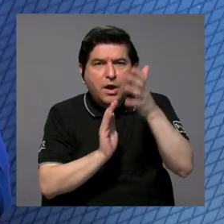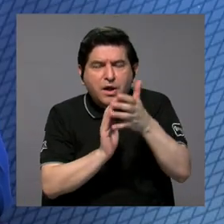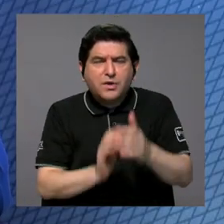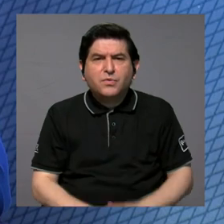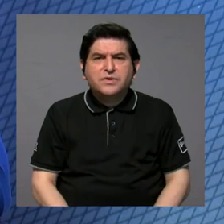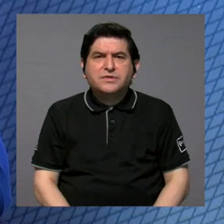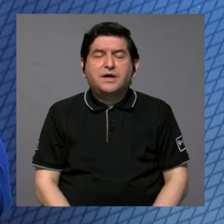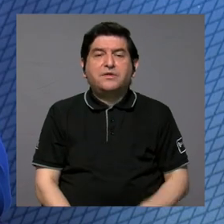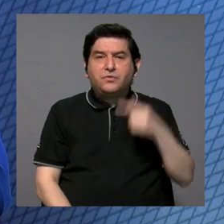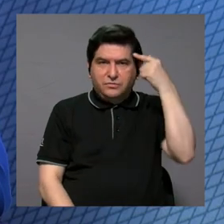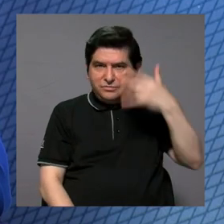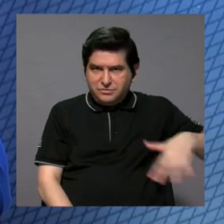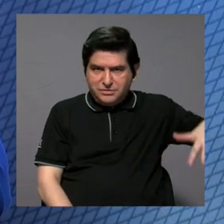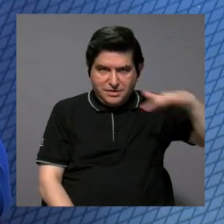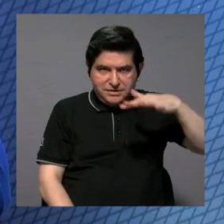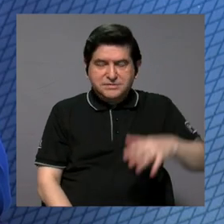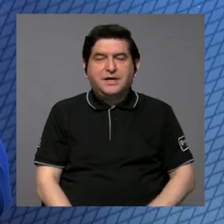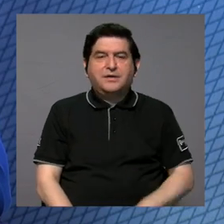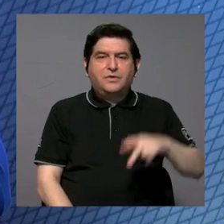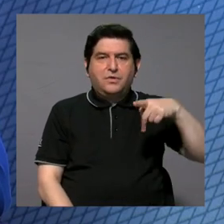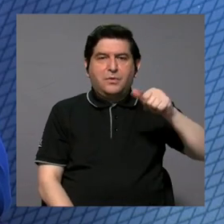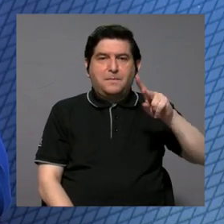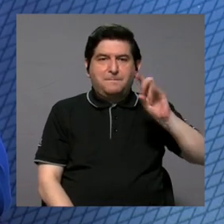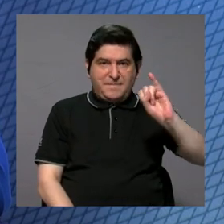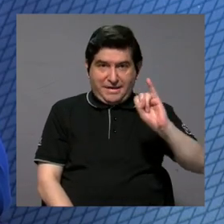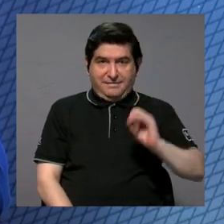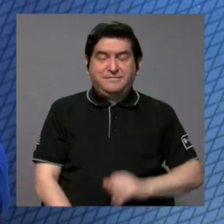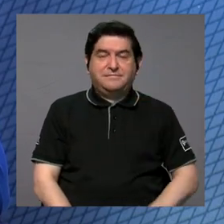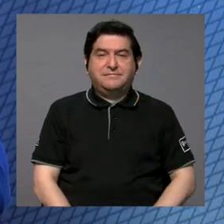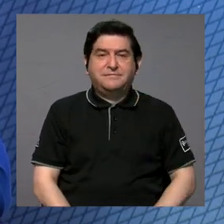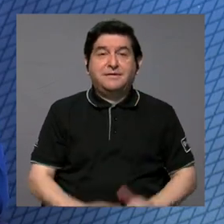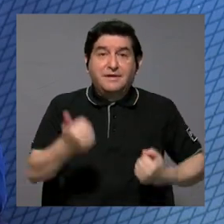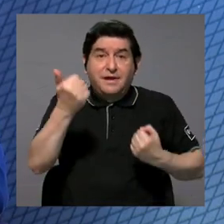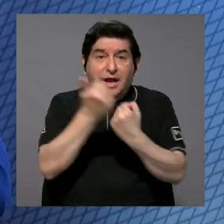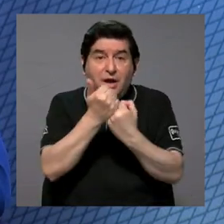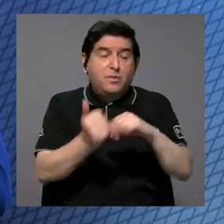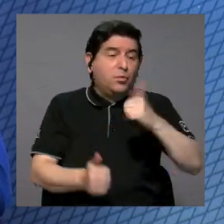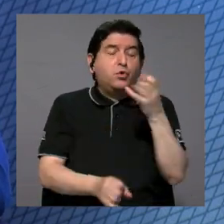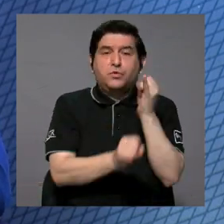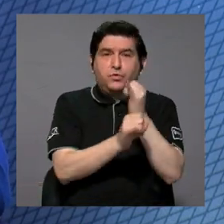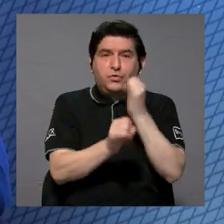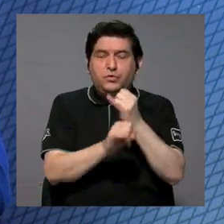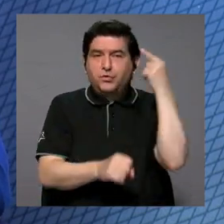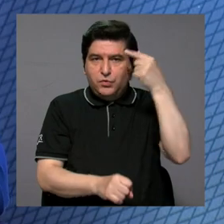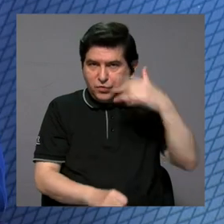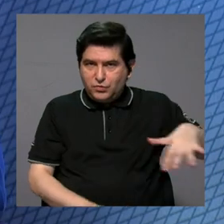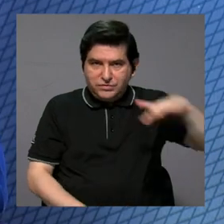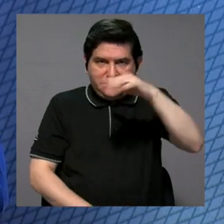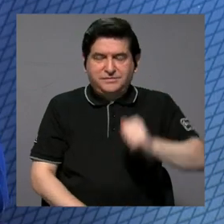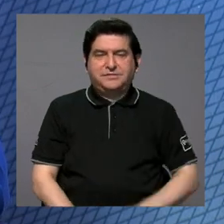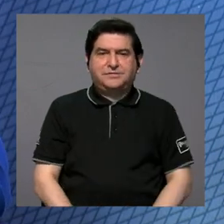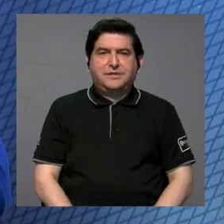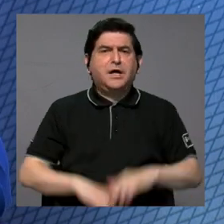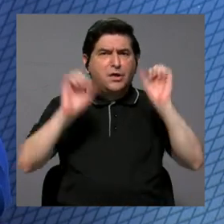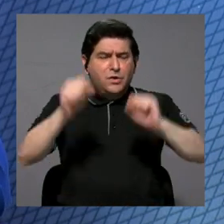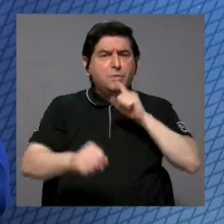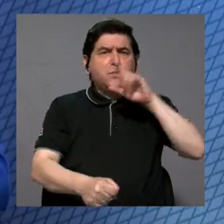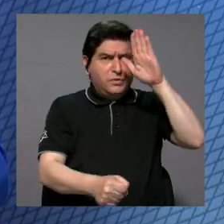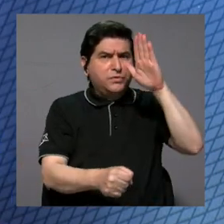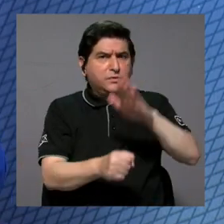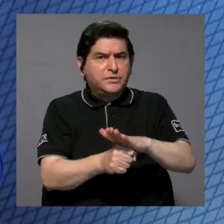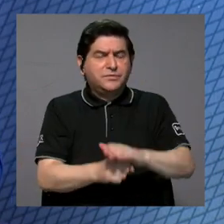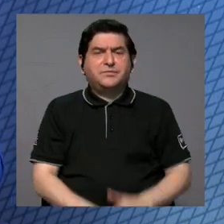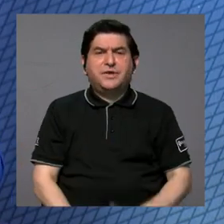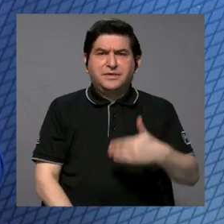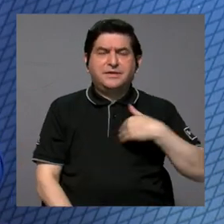del Estado, ¿verdad?, del apoyo de las demás instituciones del Estado. Entonces, se ha logrado plasmar eso,